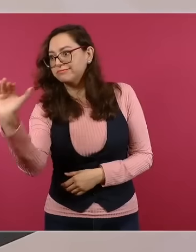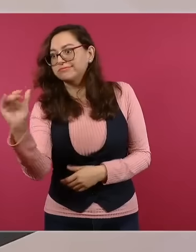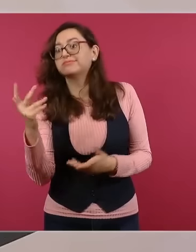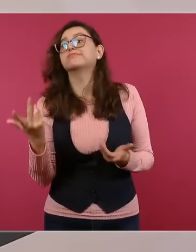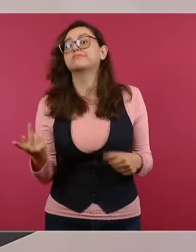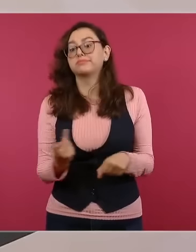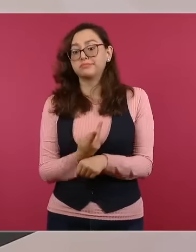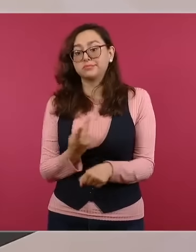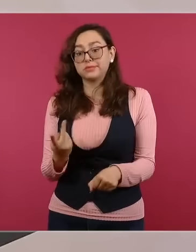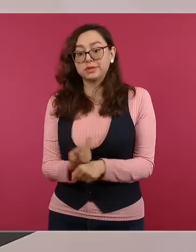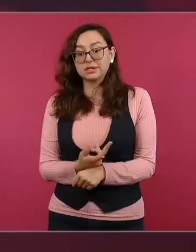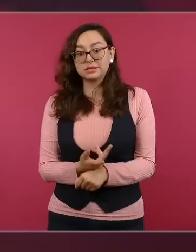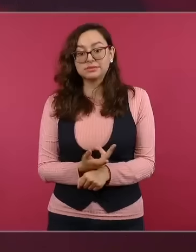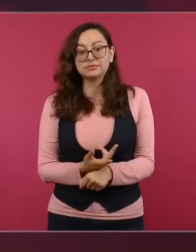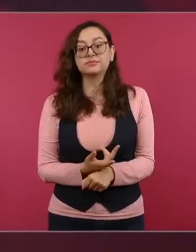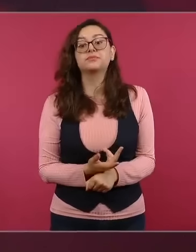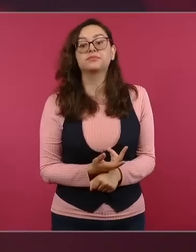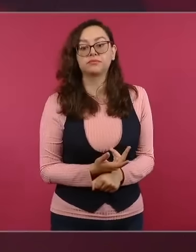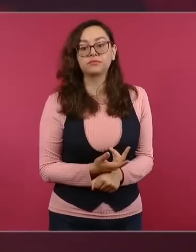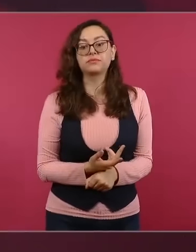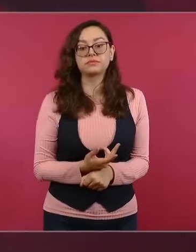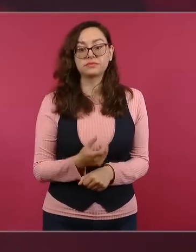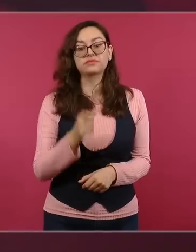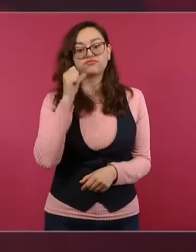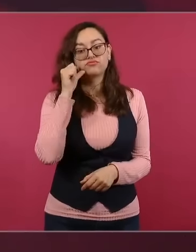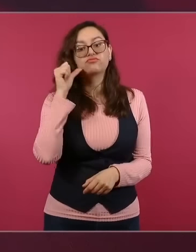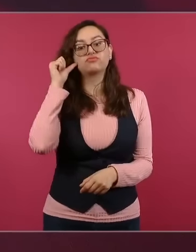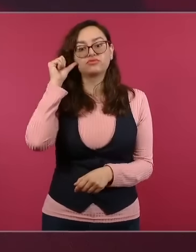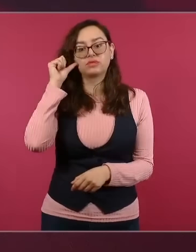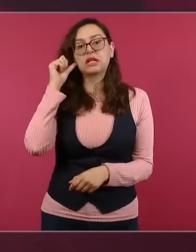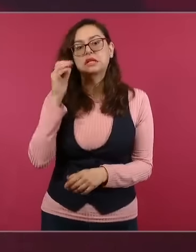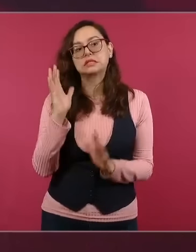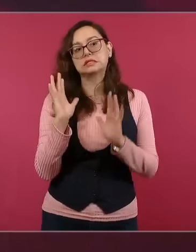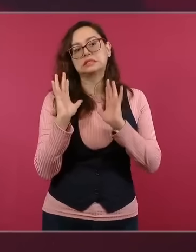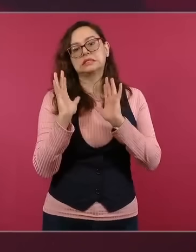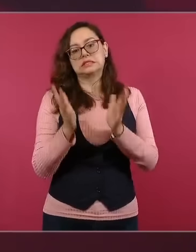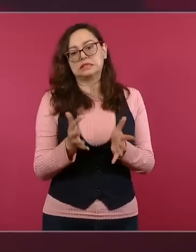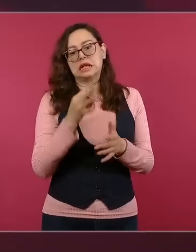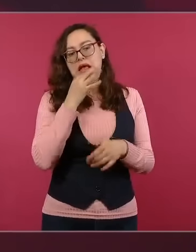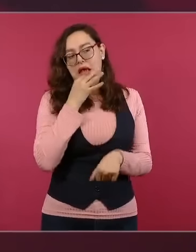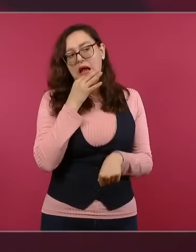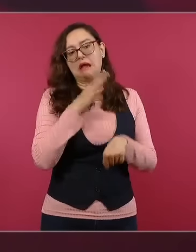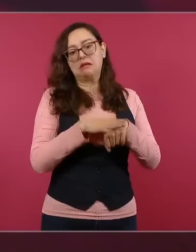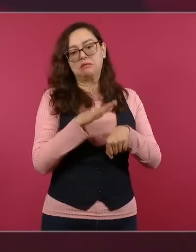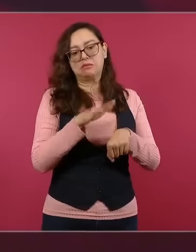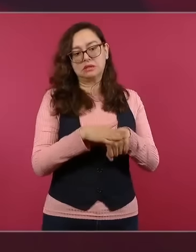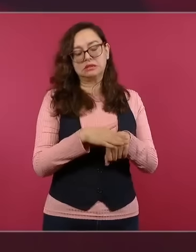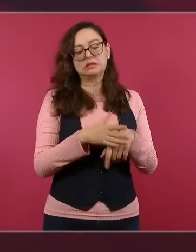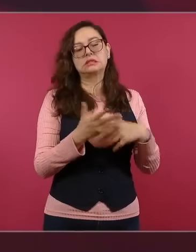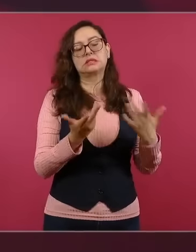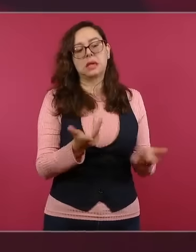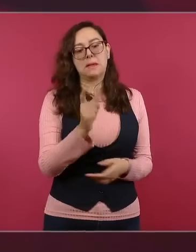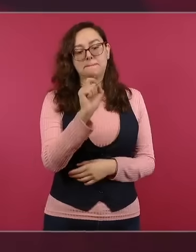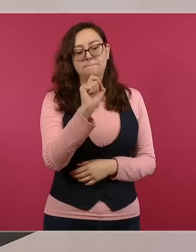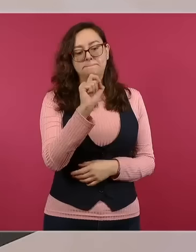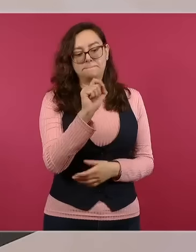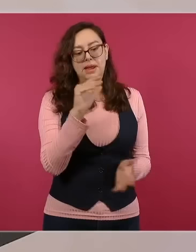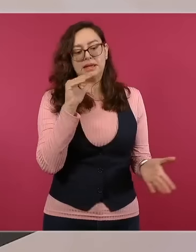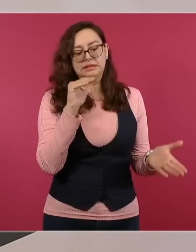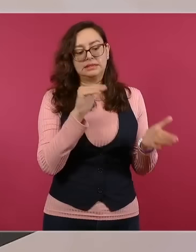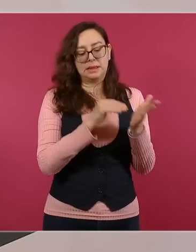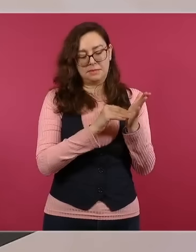recomendó que sí se integren a la lista nominal de electores residentes en el extranjero 20 mil 964